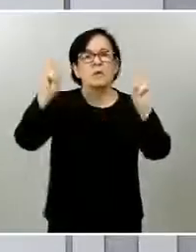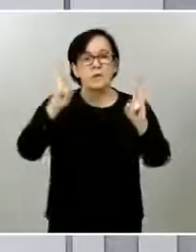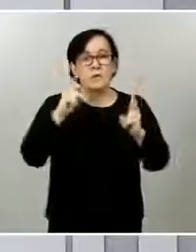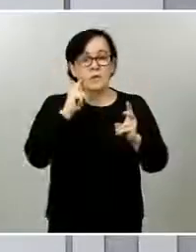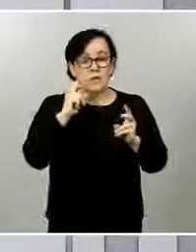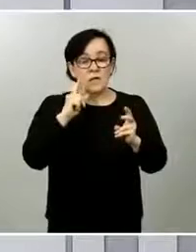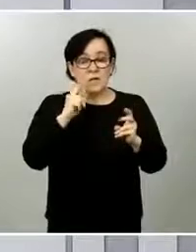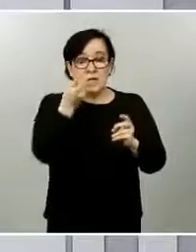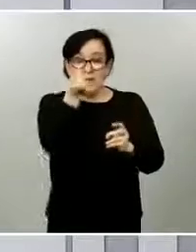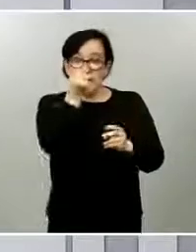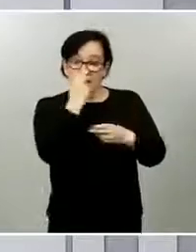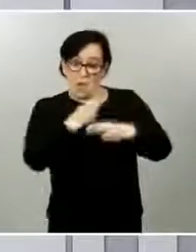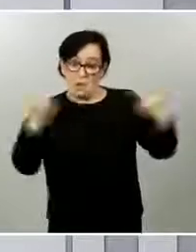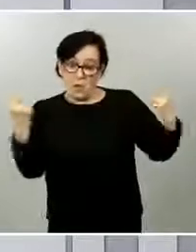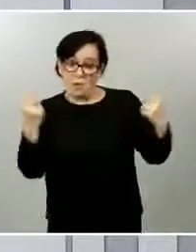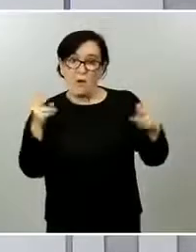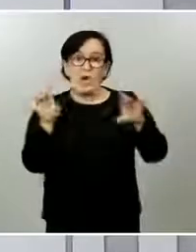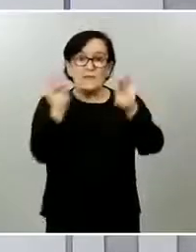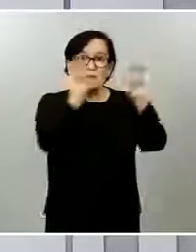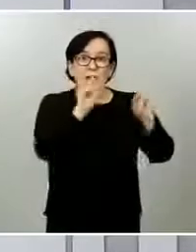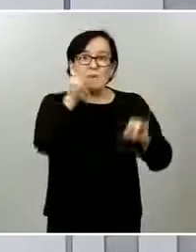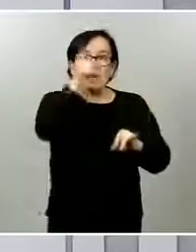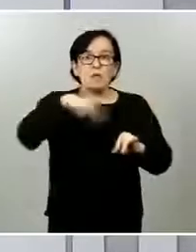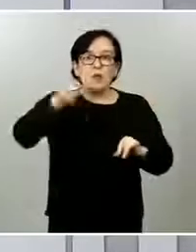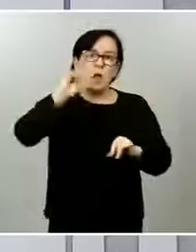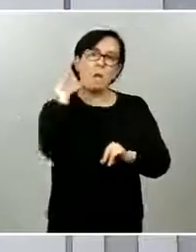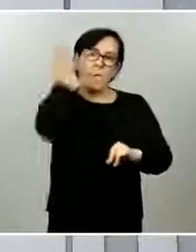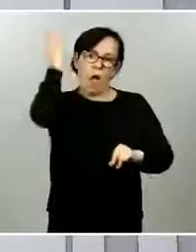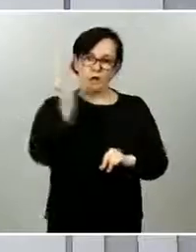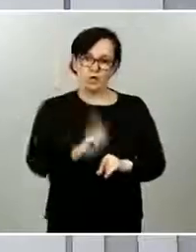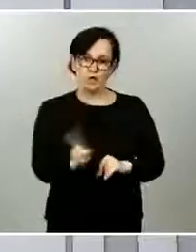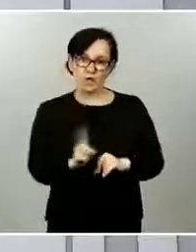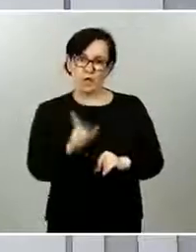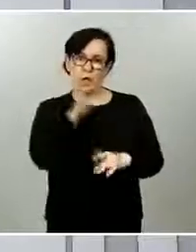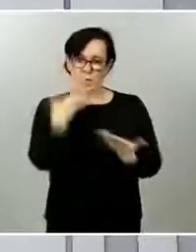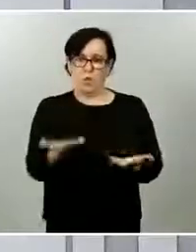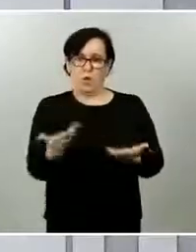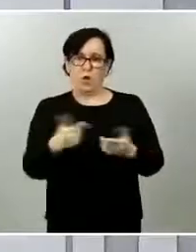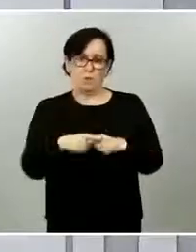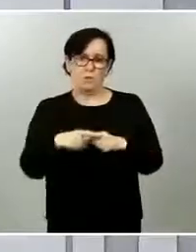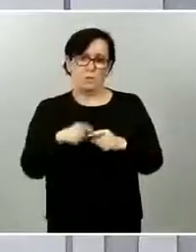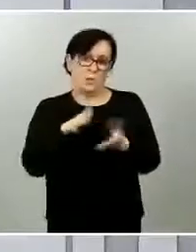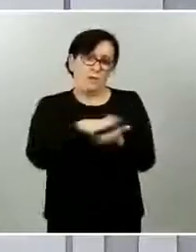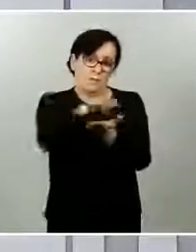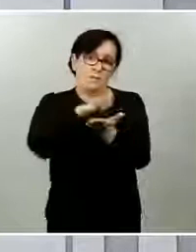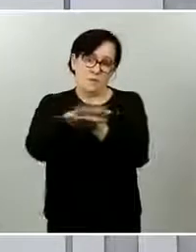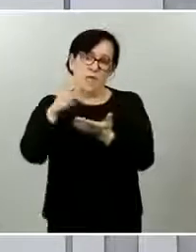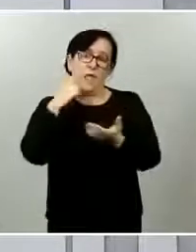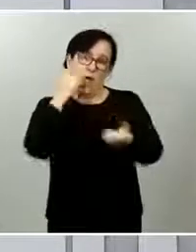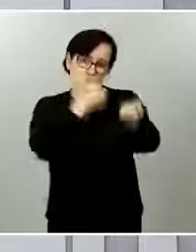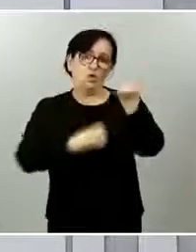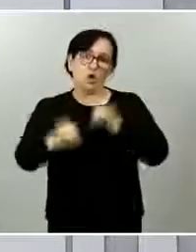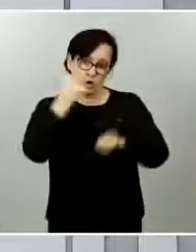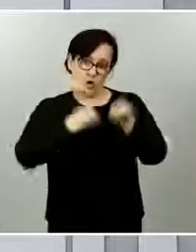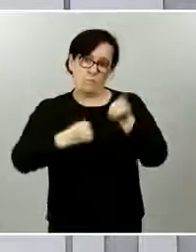España, que esperemos nos eleven esa propuesta para también hacer un reparto que permita, como digo, que las cuentas públicas